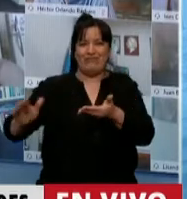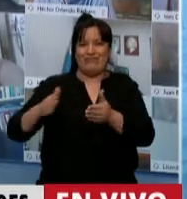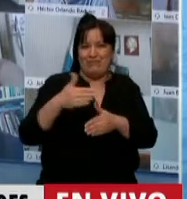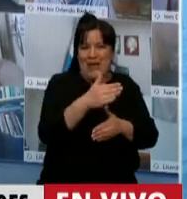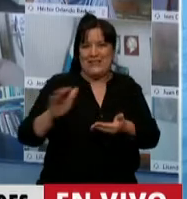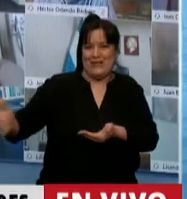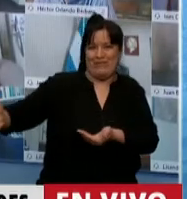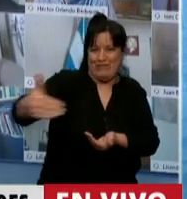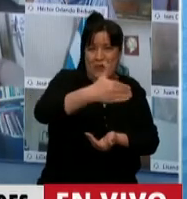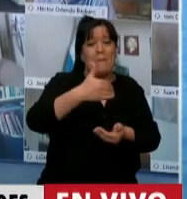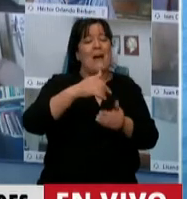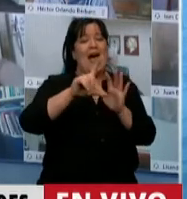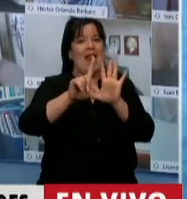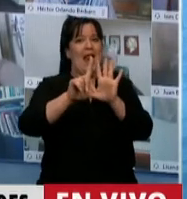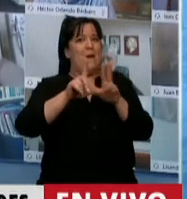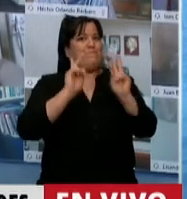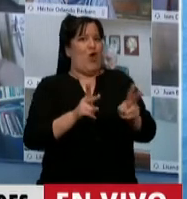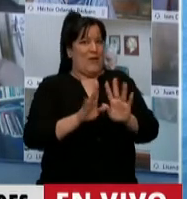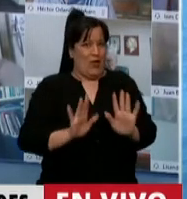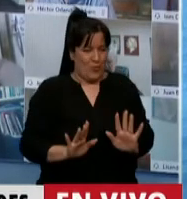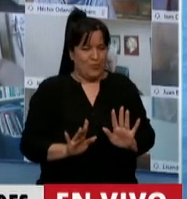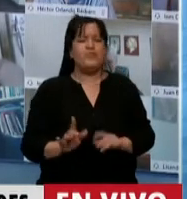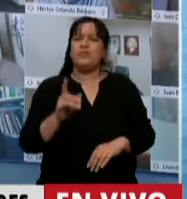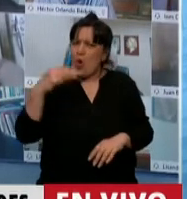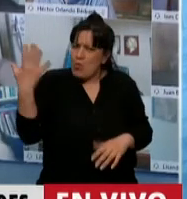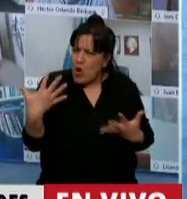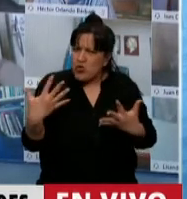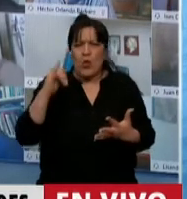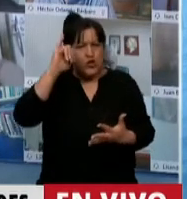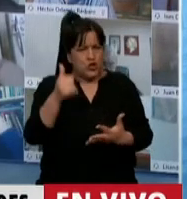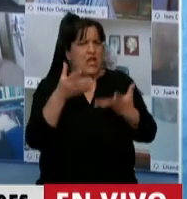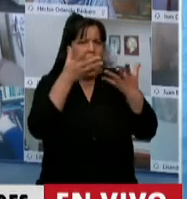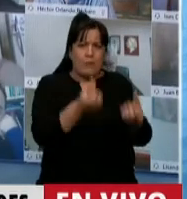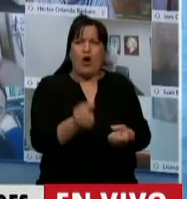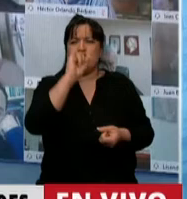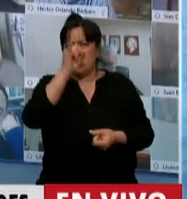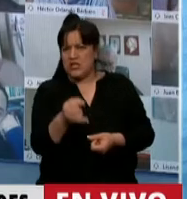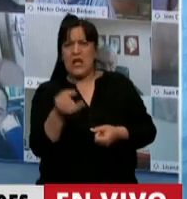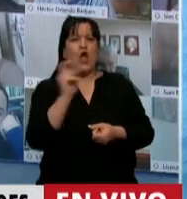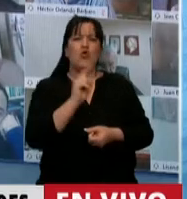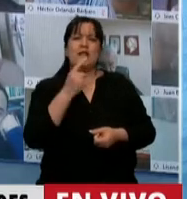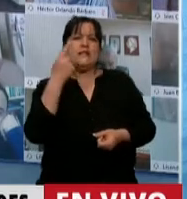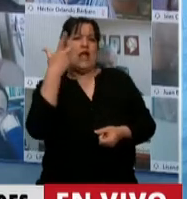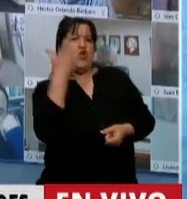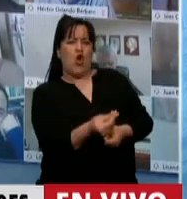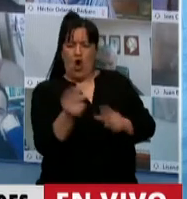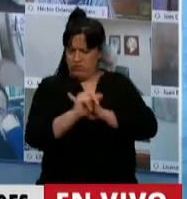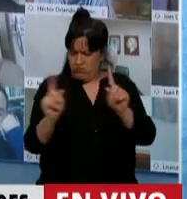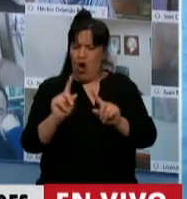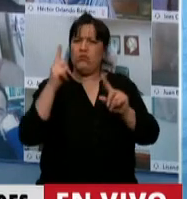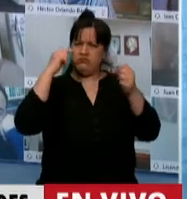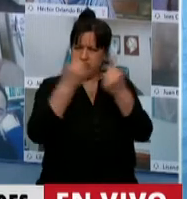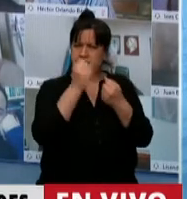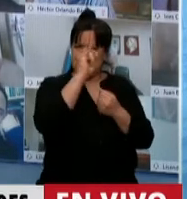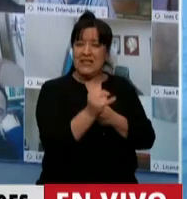algunas cosas sobre esto. Por supuesto, está bien, lo vamos a acompañar, no nos vamos a oponer a esto, pero creo que